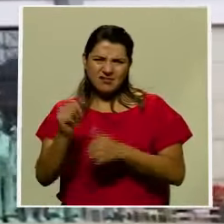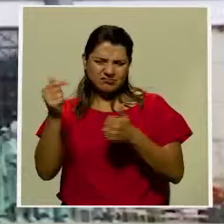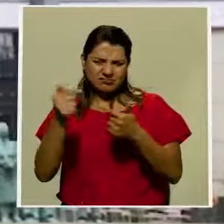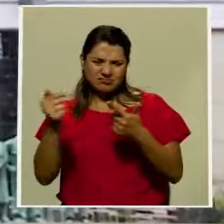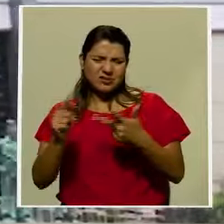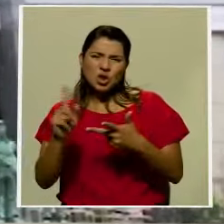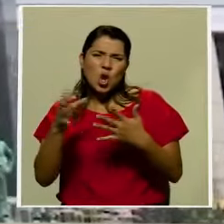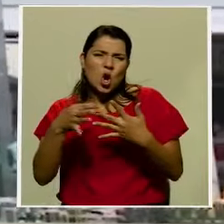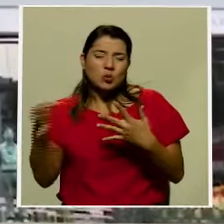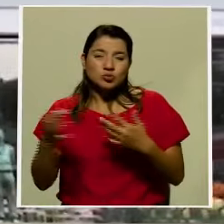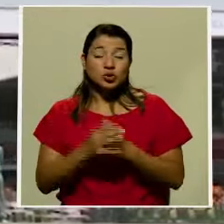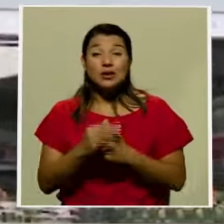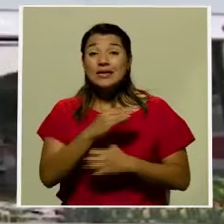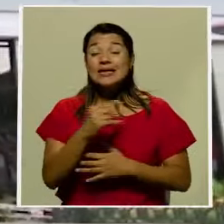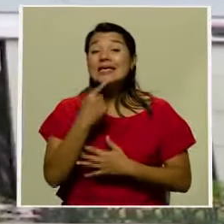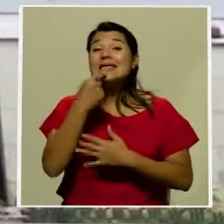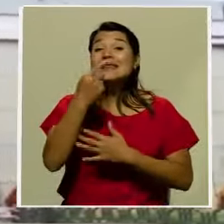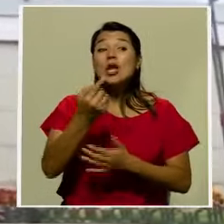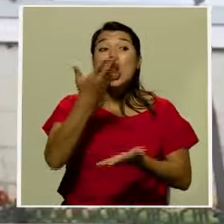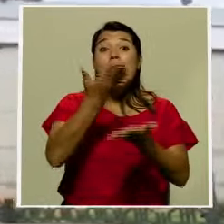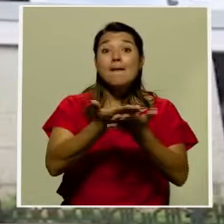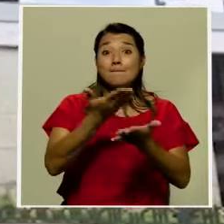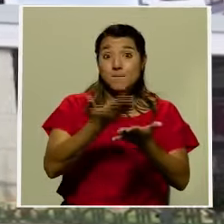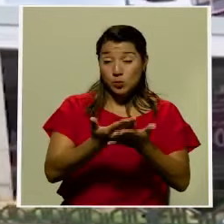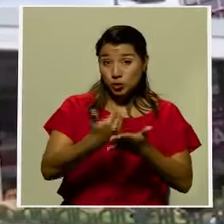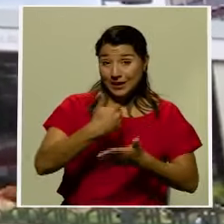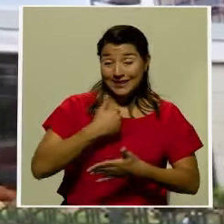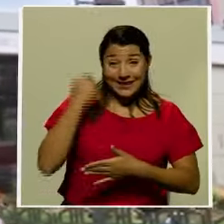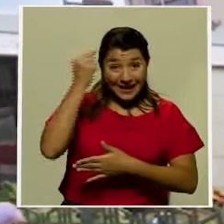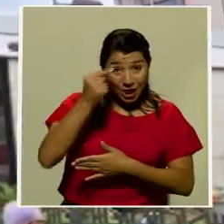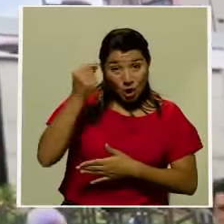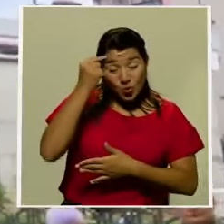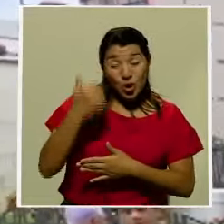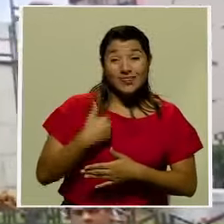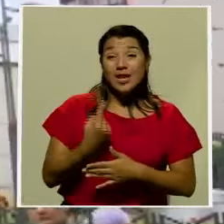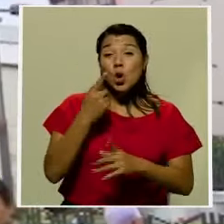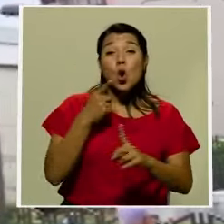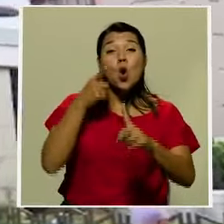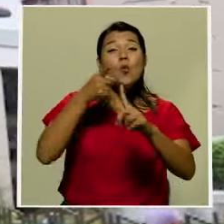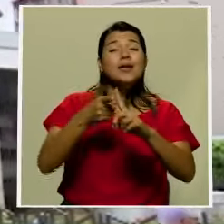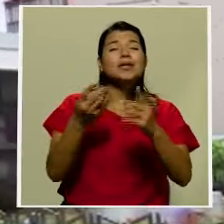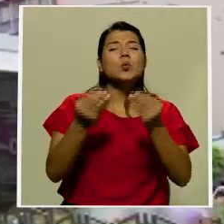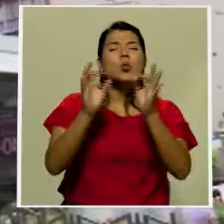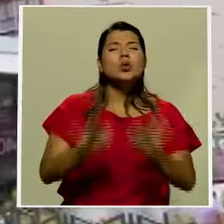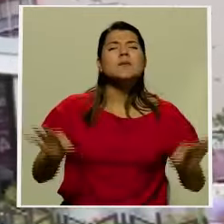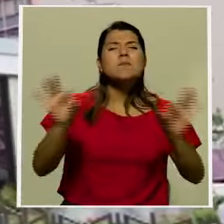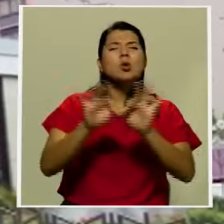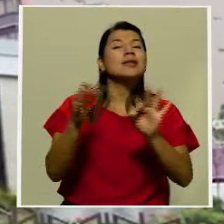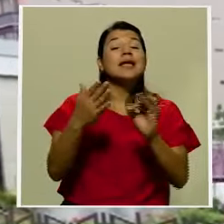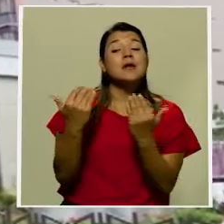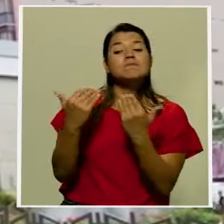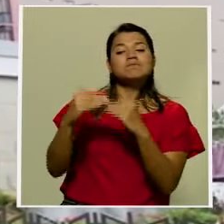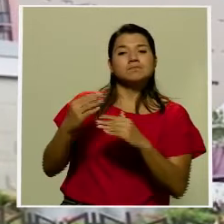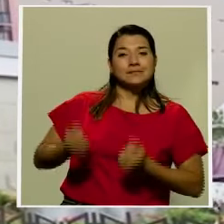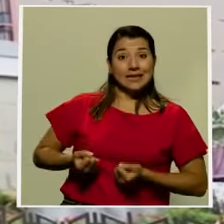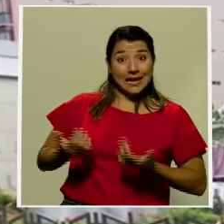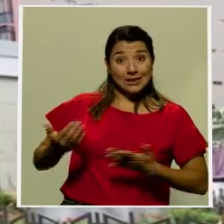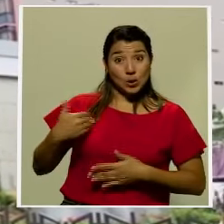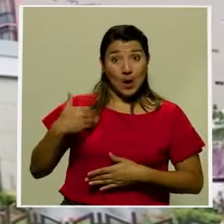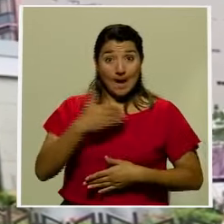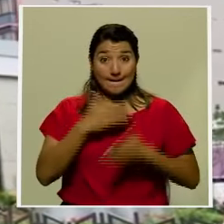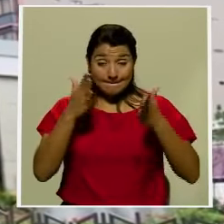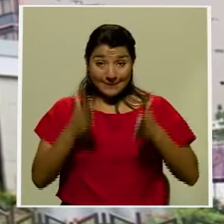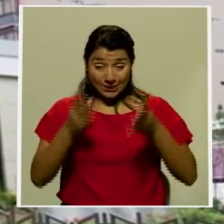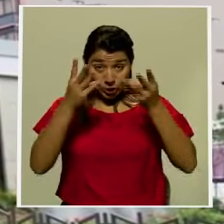opciones viables y reiteró que la propuesta del gobierno tiene un eje fundamental en la reducción del gasto público. El ministro de Hacienda